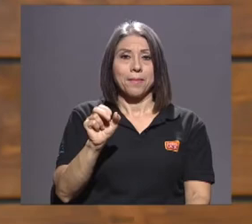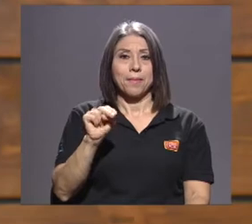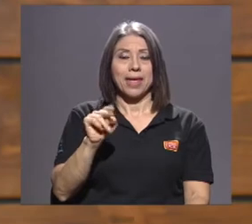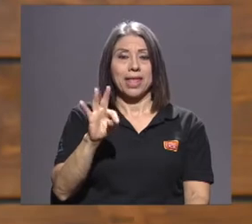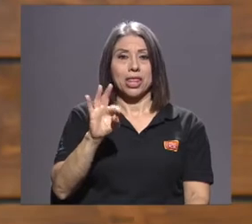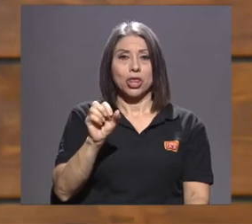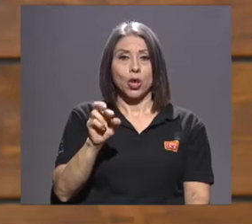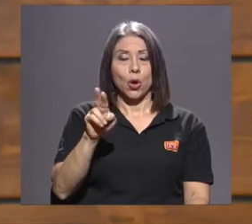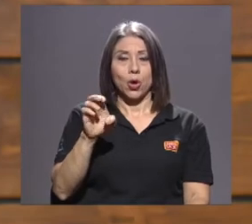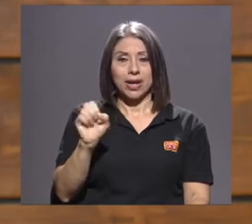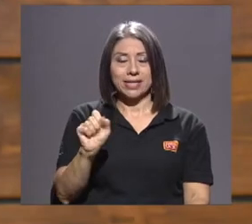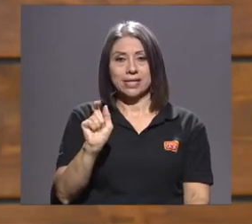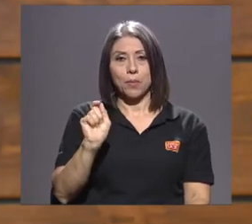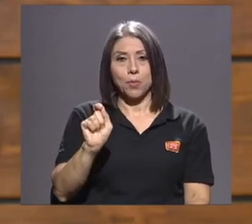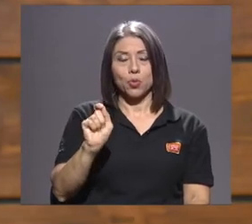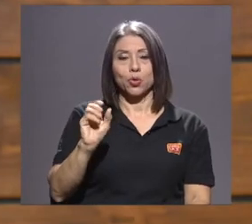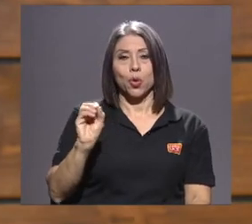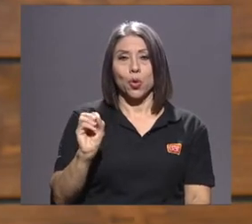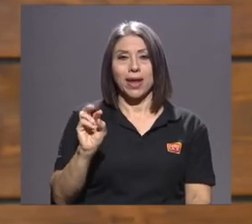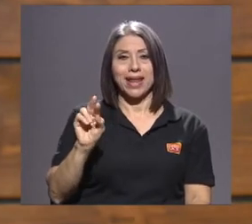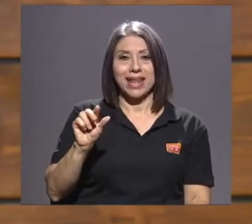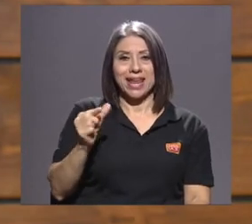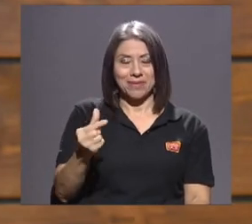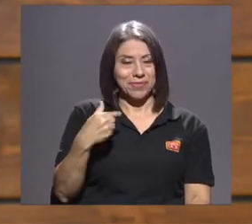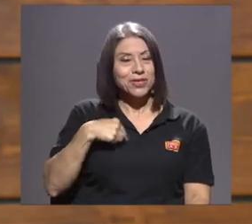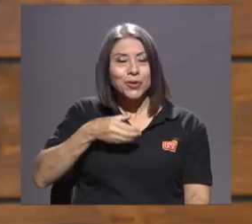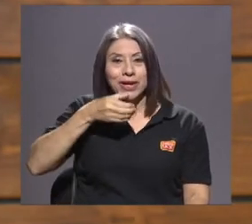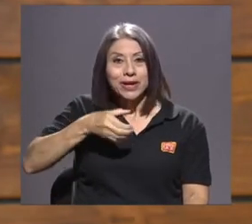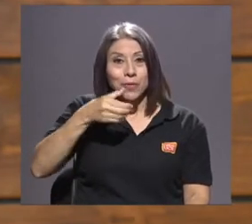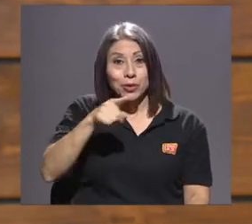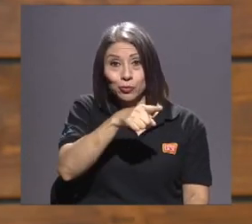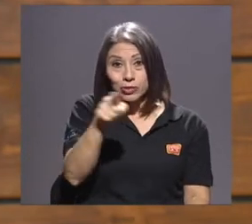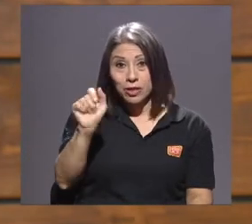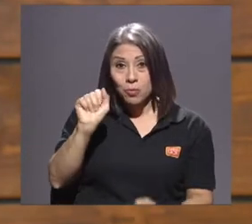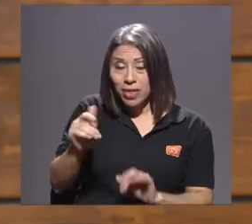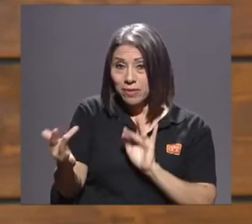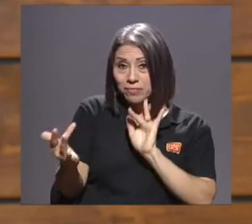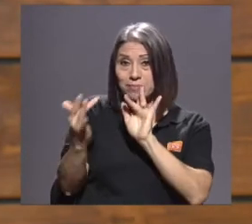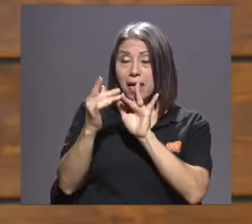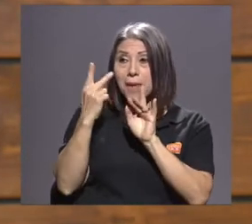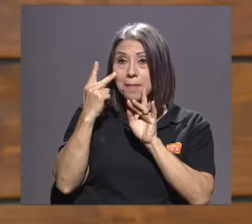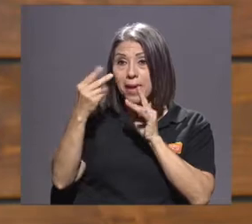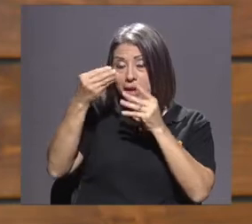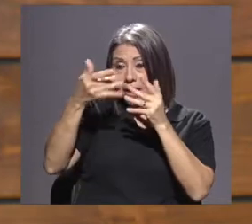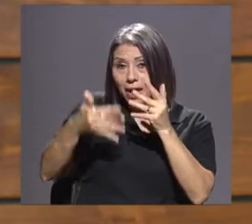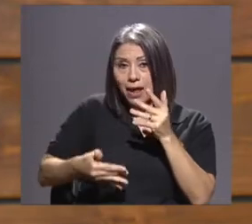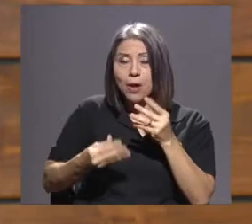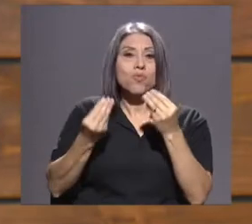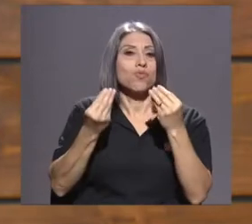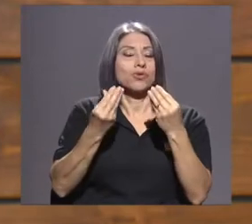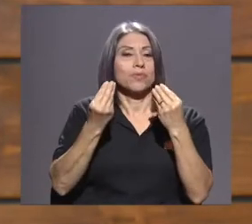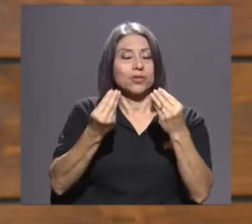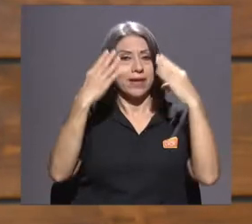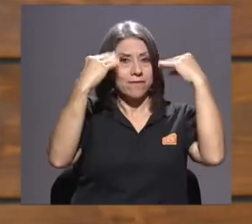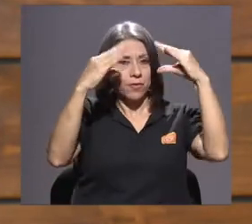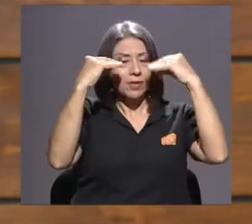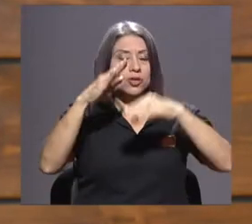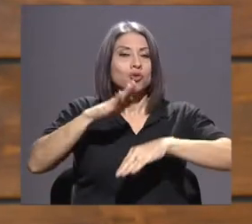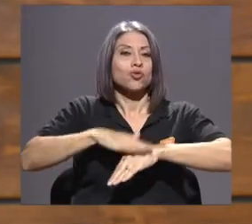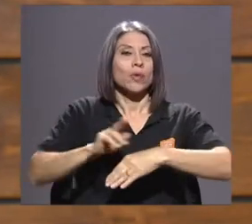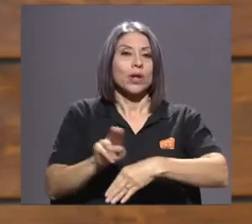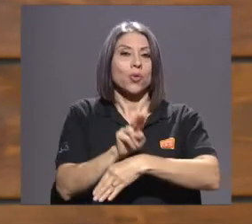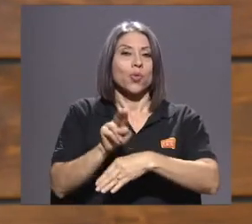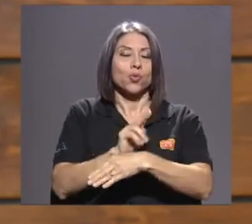recomiendo muchísimo que entren a ver todo el contenido que está generando esta página porque da mucha, mucha información sobre el uso de